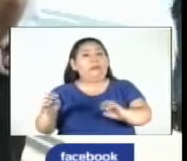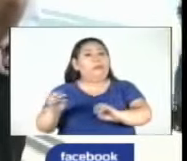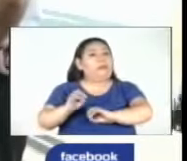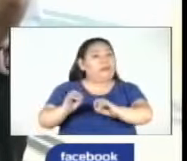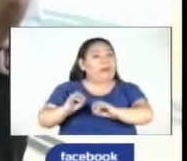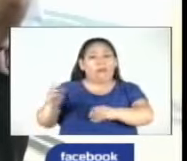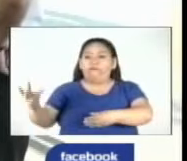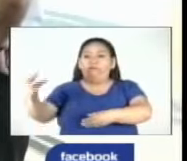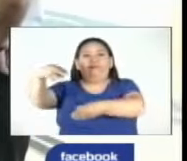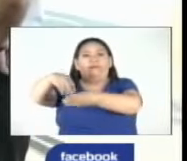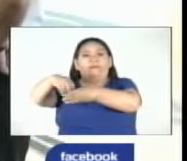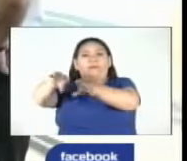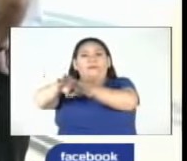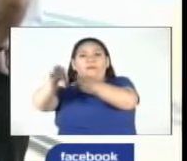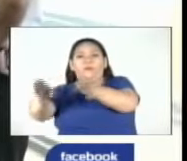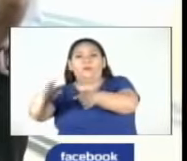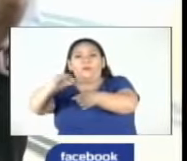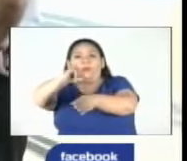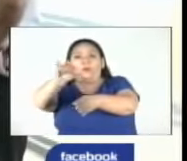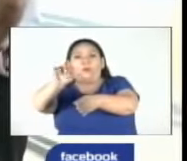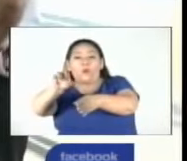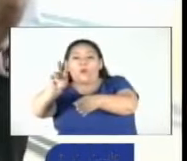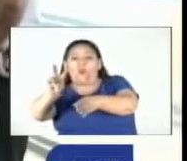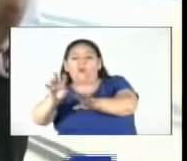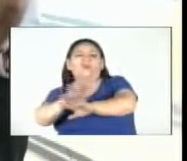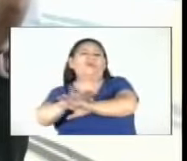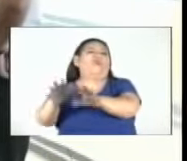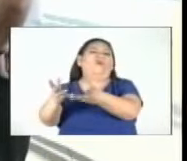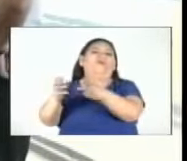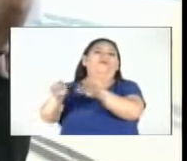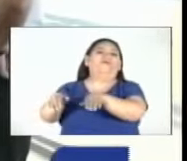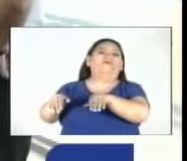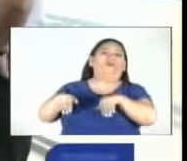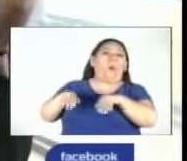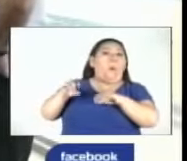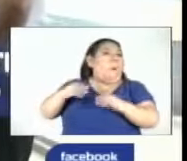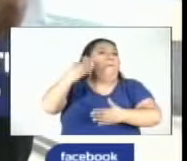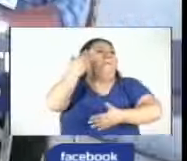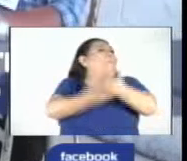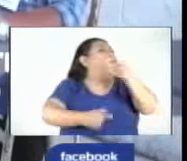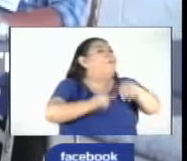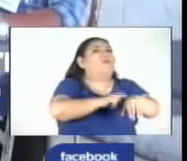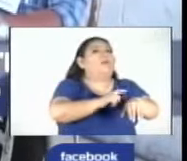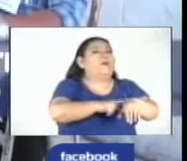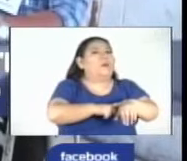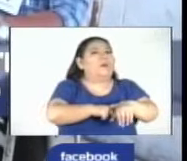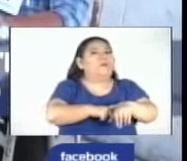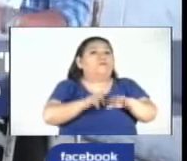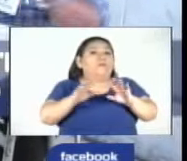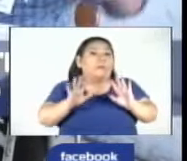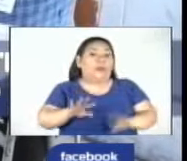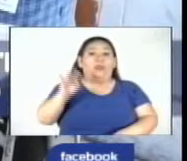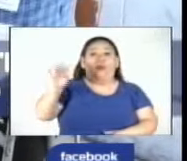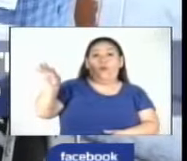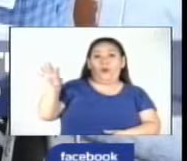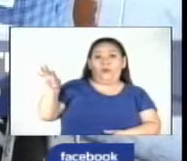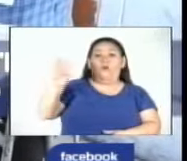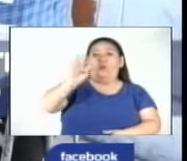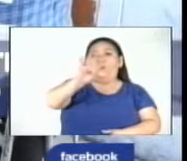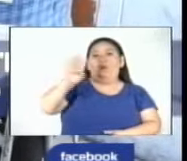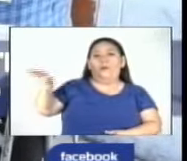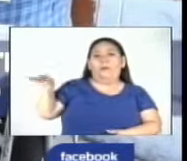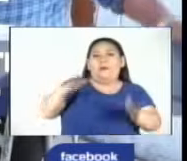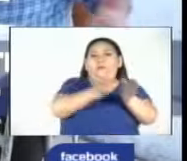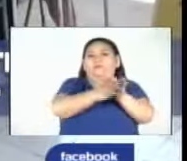comicios para conformar las juntas receptoras de votos o se retiraron antes de finalizar la jornada, tienen desde el 4 hasta el 6 de